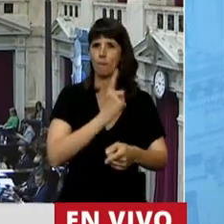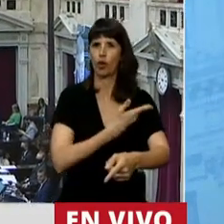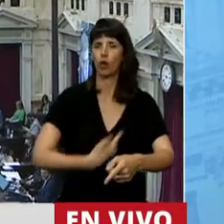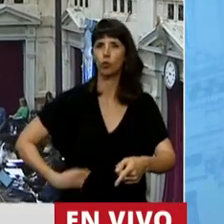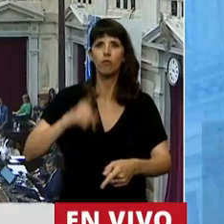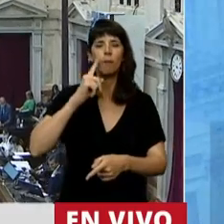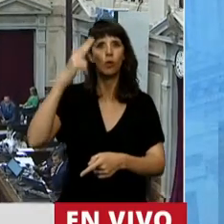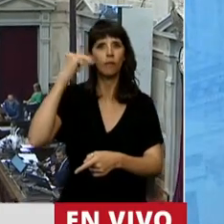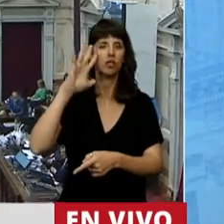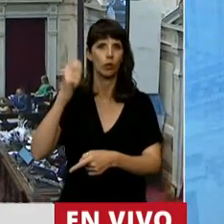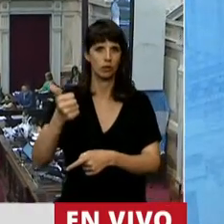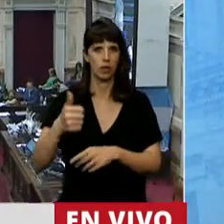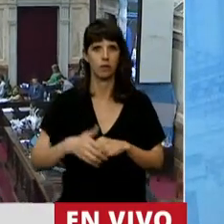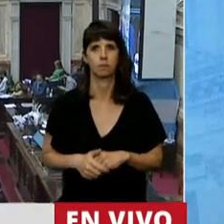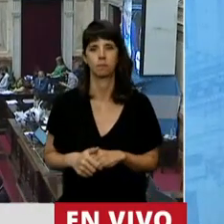1956.